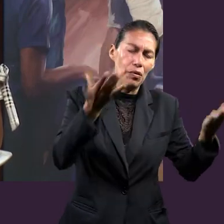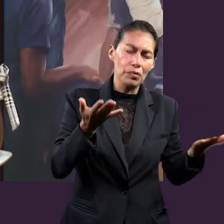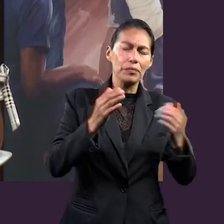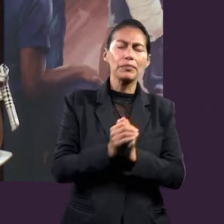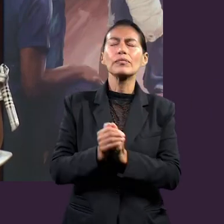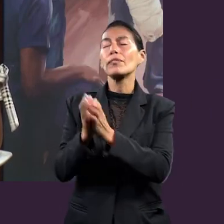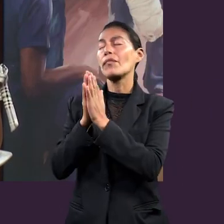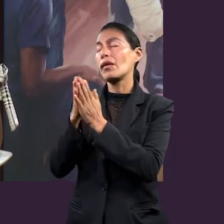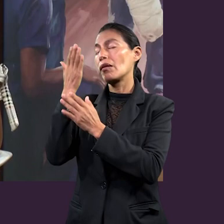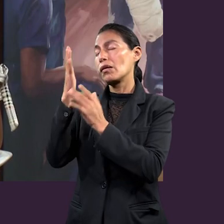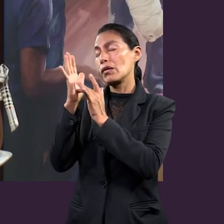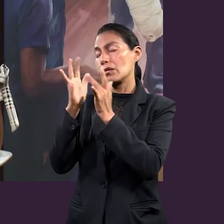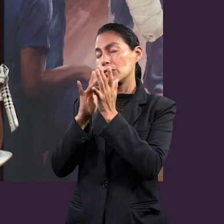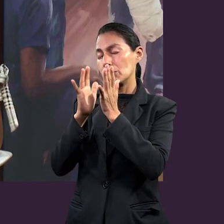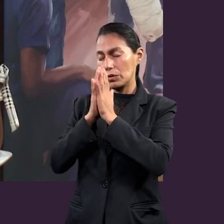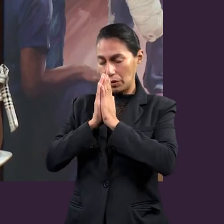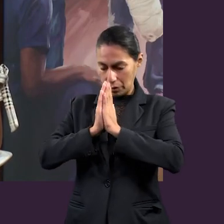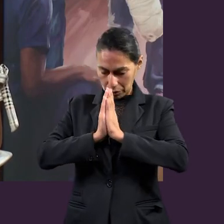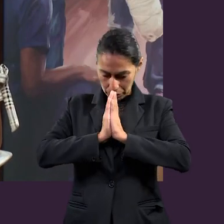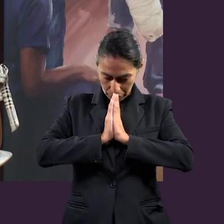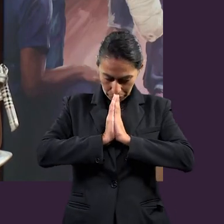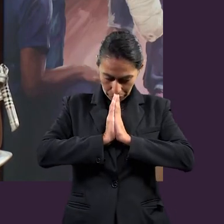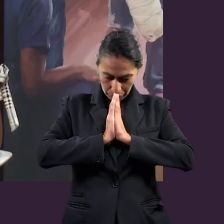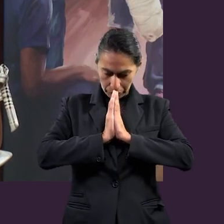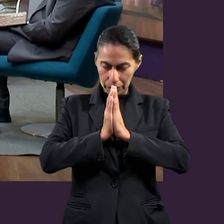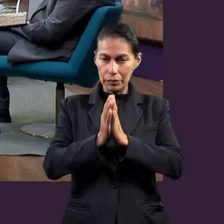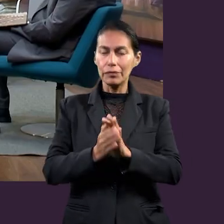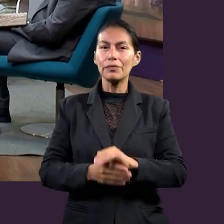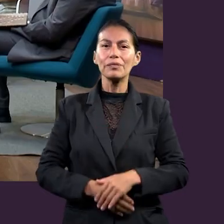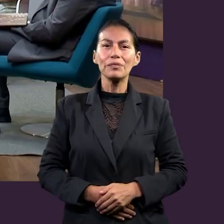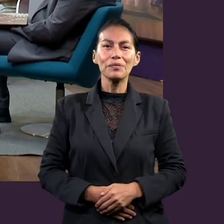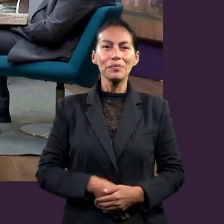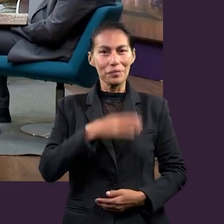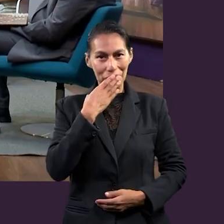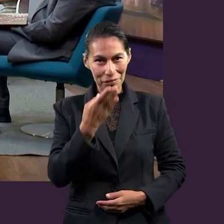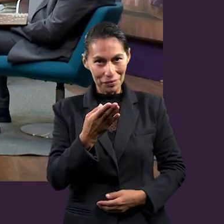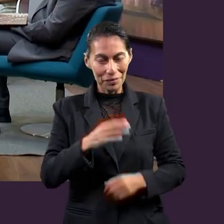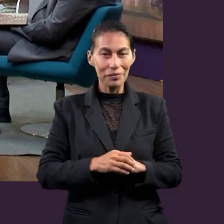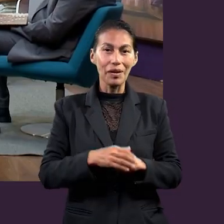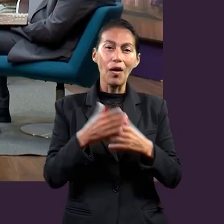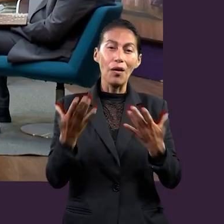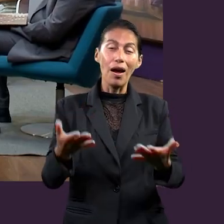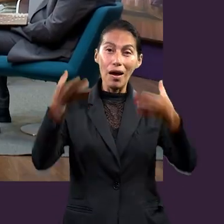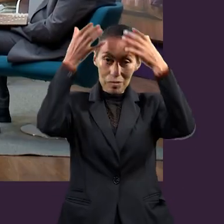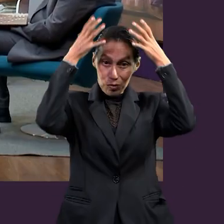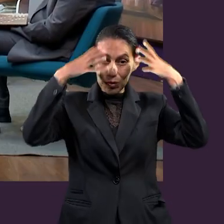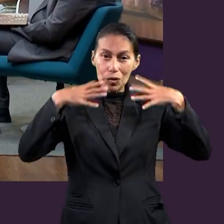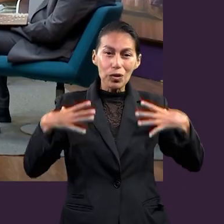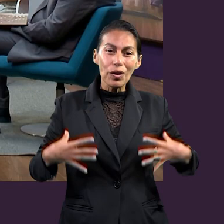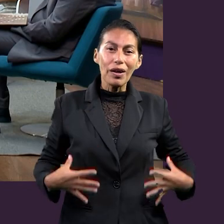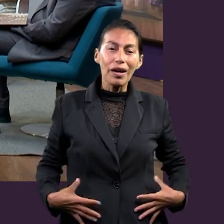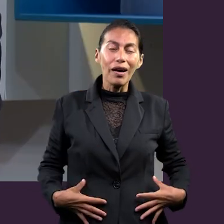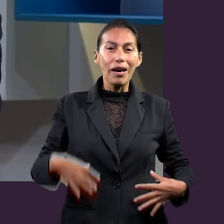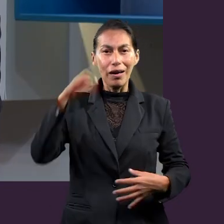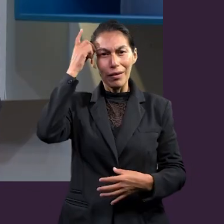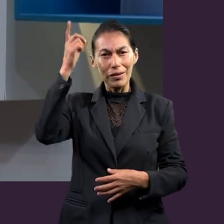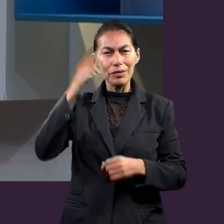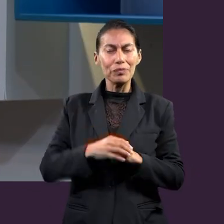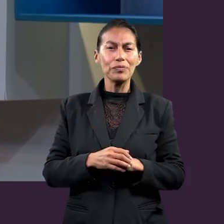podamos compartirlo con los demás. En el nombre de Jesús. Amén. Amén. Muy bien, vimos la armadura de Dios.